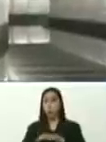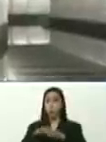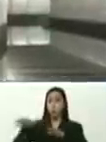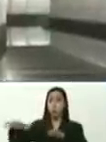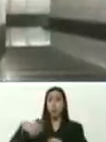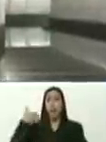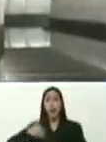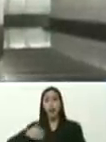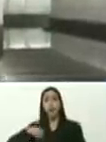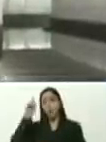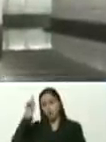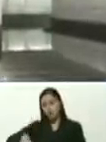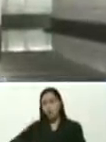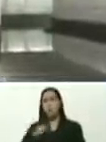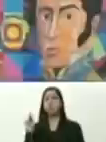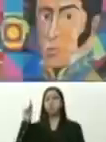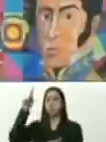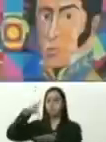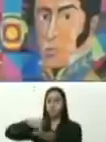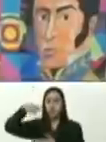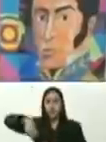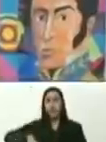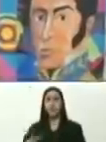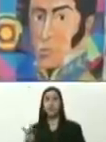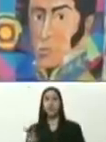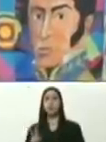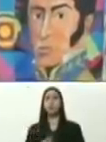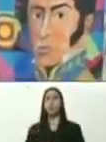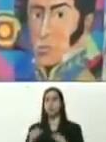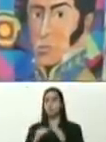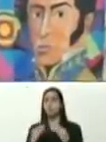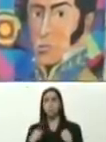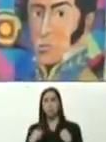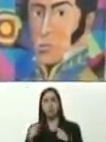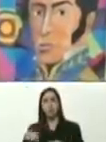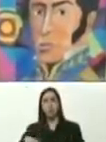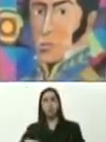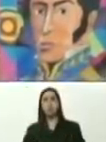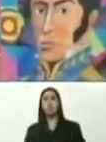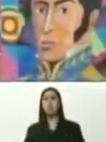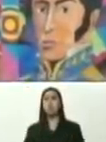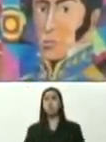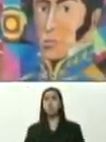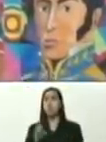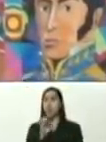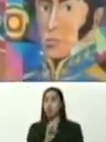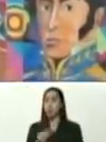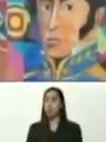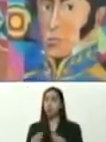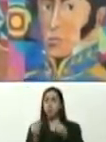argentinos, que vinieron, muchos se quedaron, a vivir aquí, de Ecuador, miles,